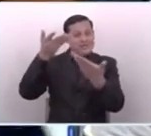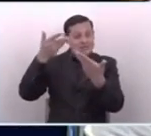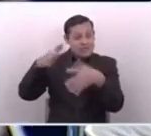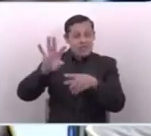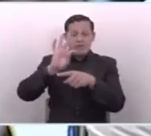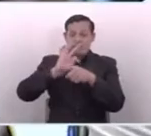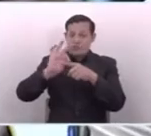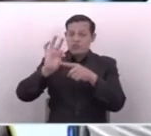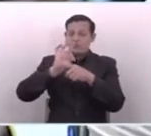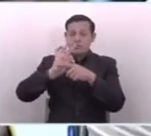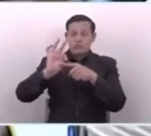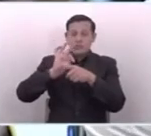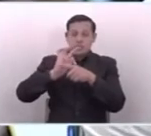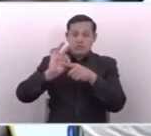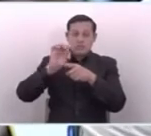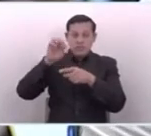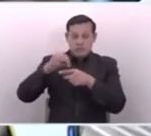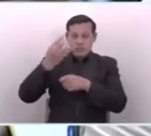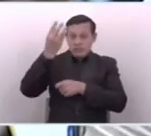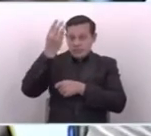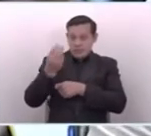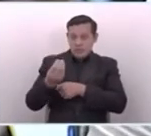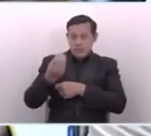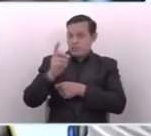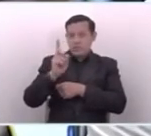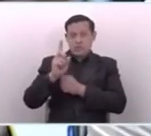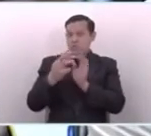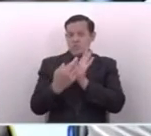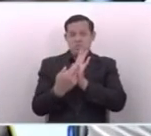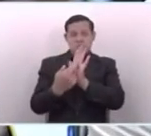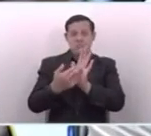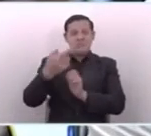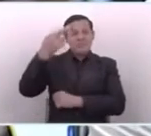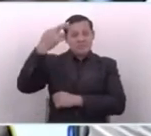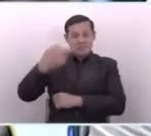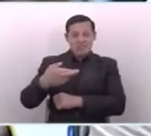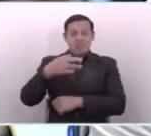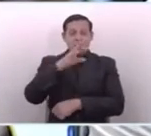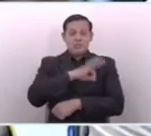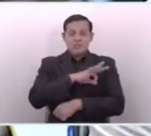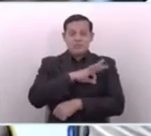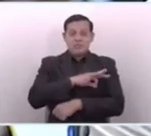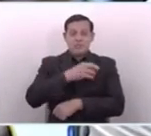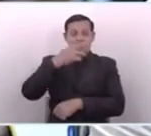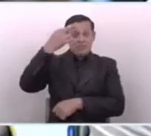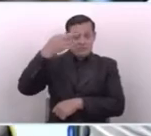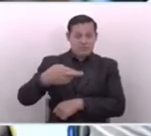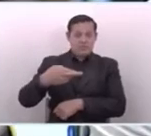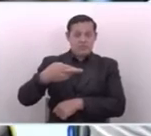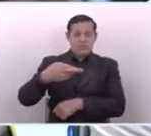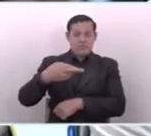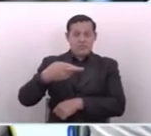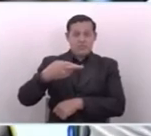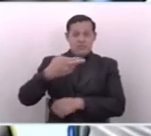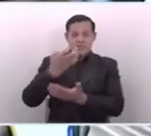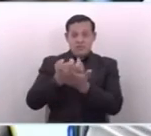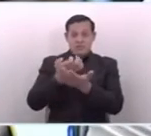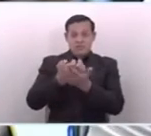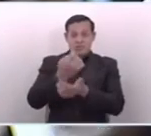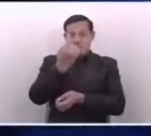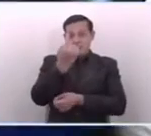funcionando y que a la fecha no han representado realmente un beneficio real para el bolsillo de la gente.